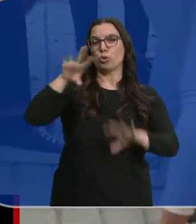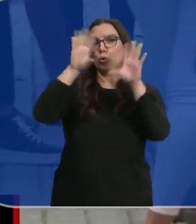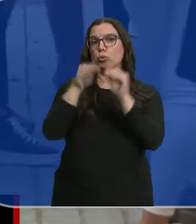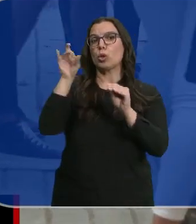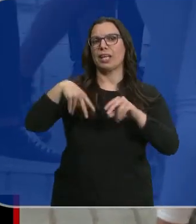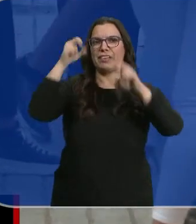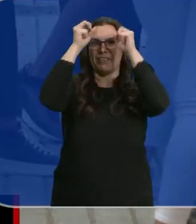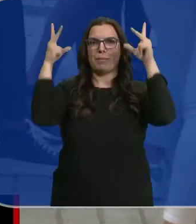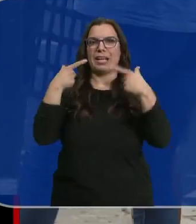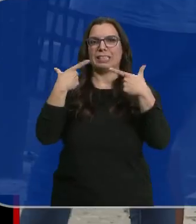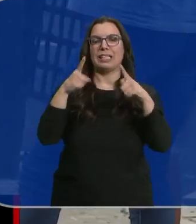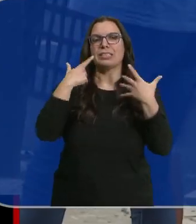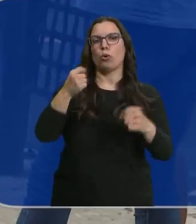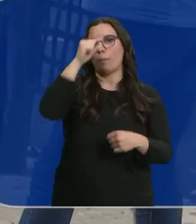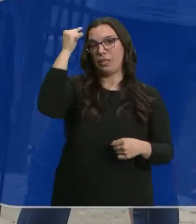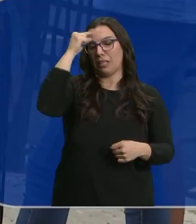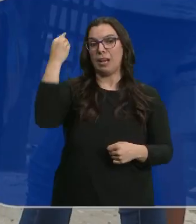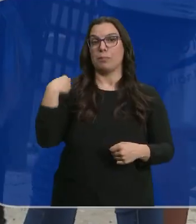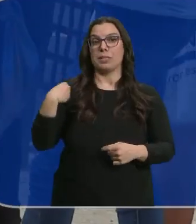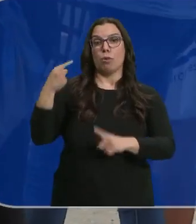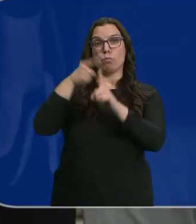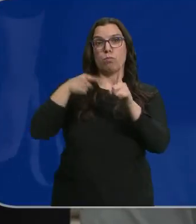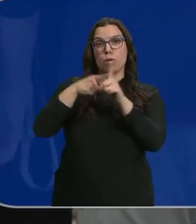El acoso escolar ha incrementado los datos entre menores.